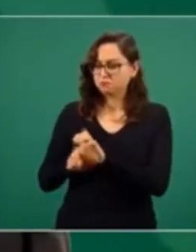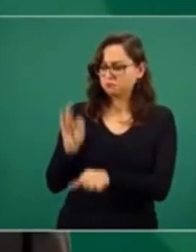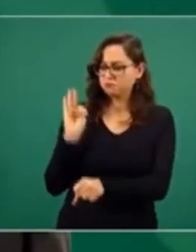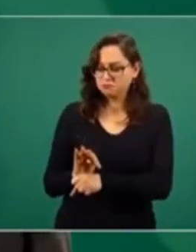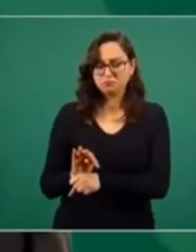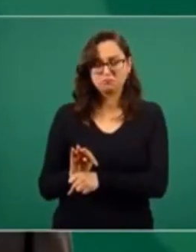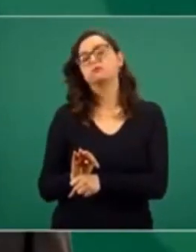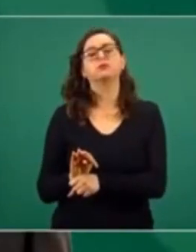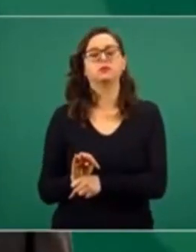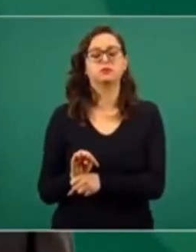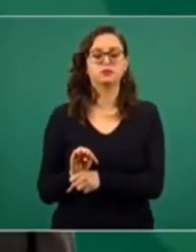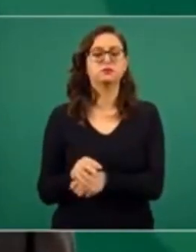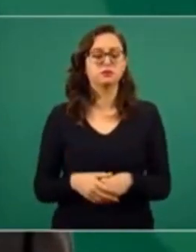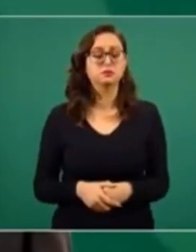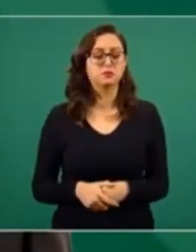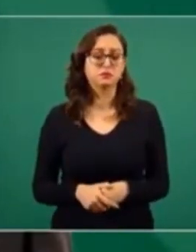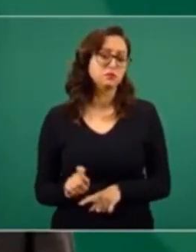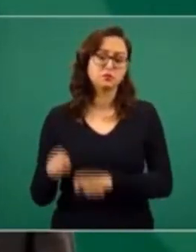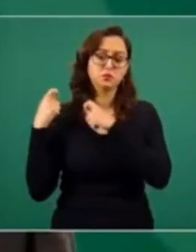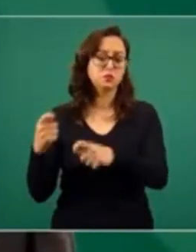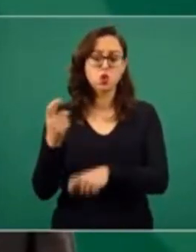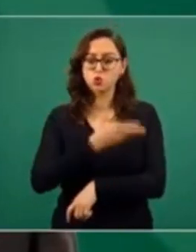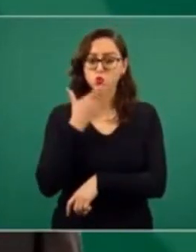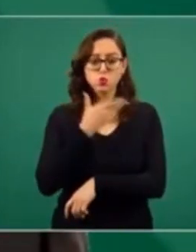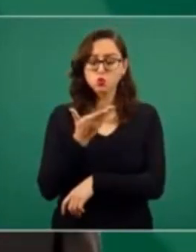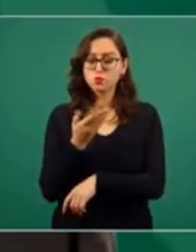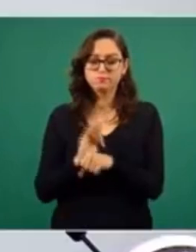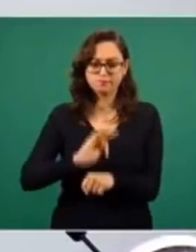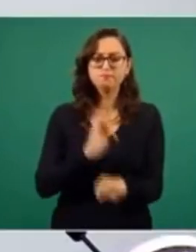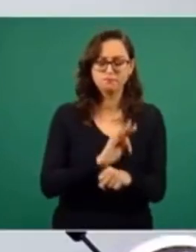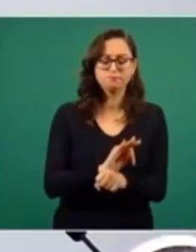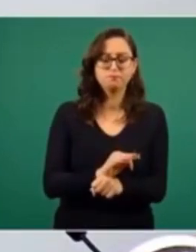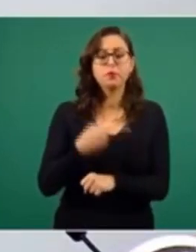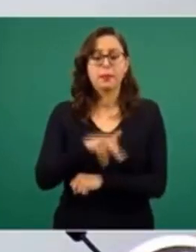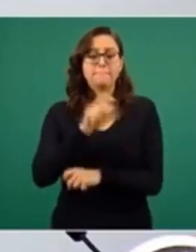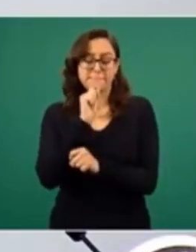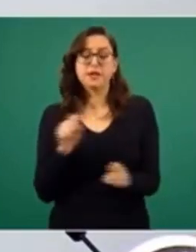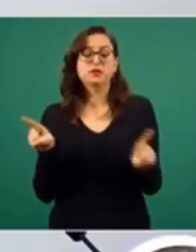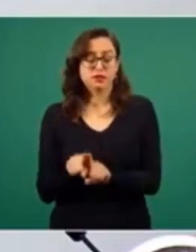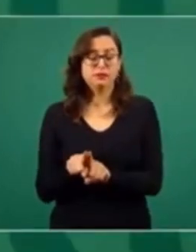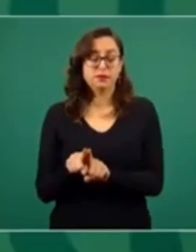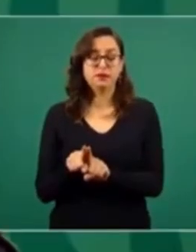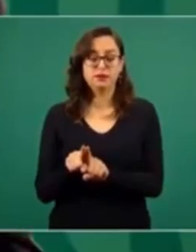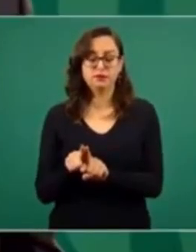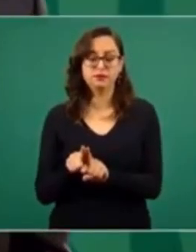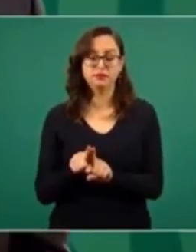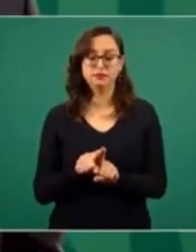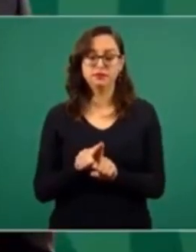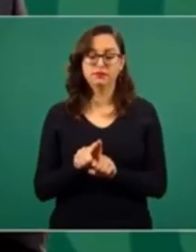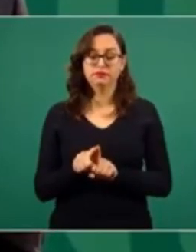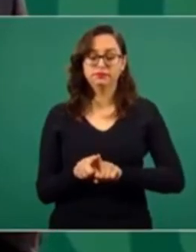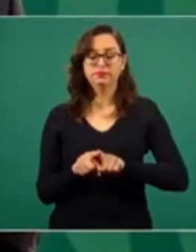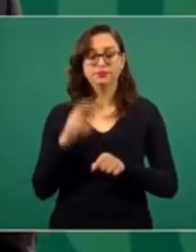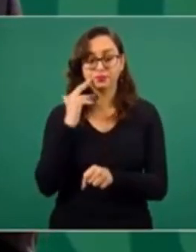que es protección, pero al mismo tiempo también la responsabilidad de cuidar